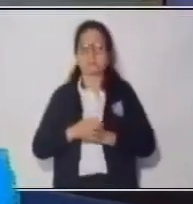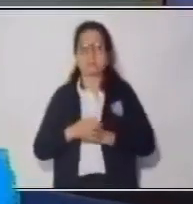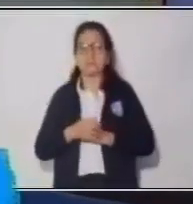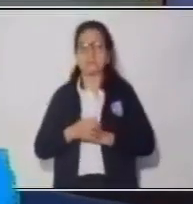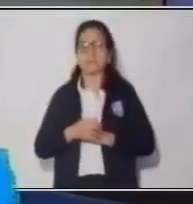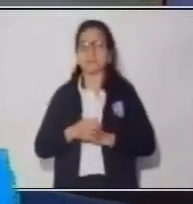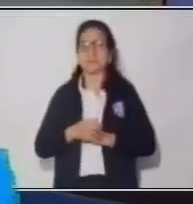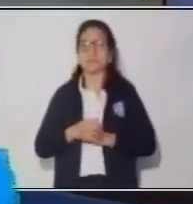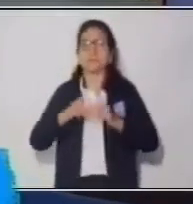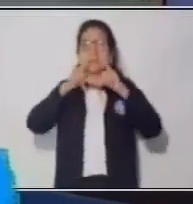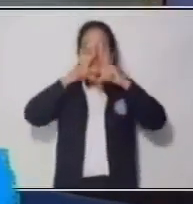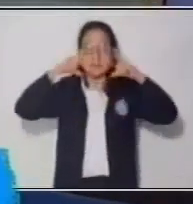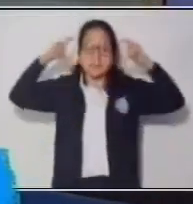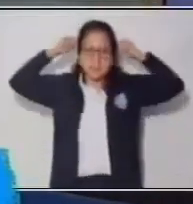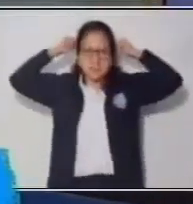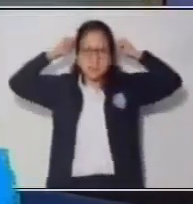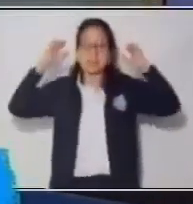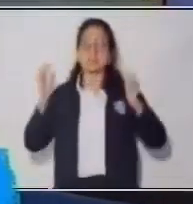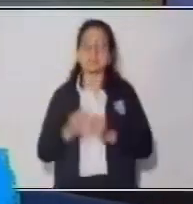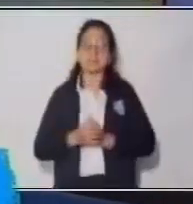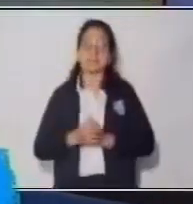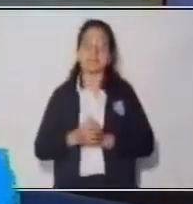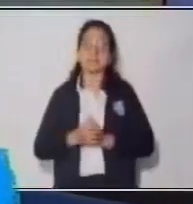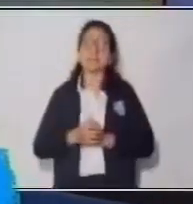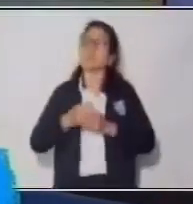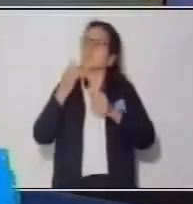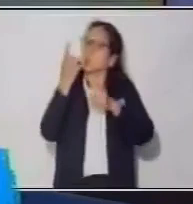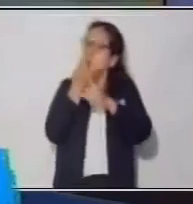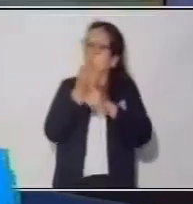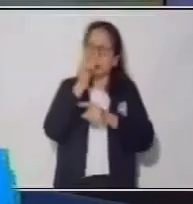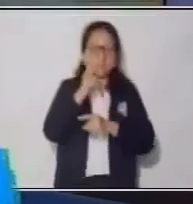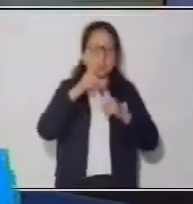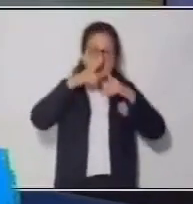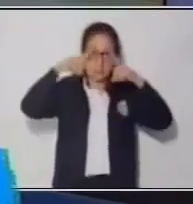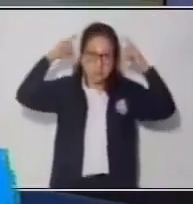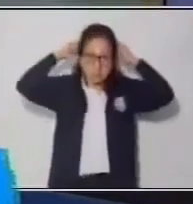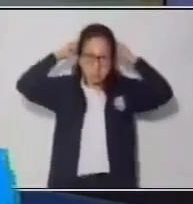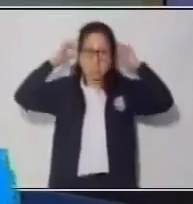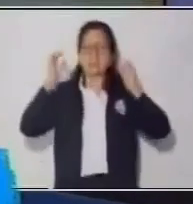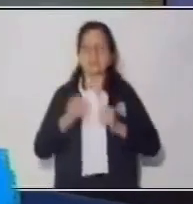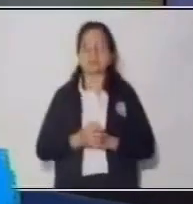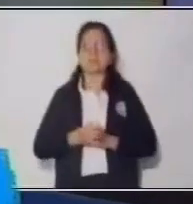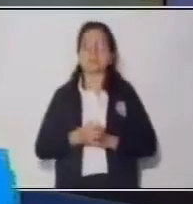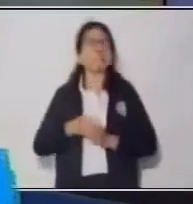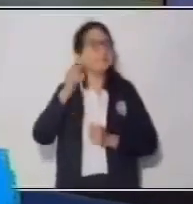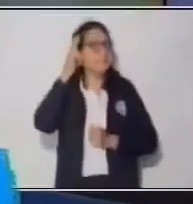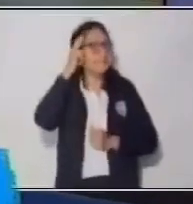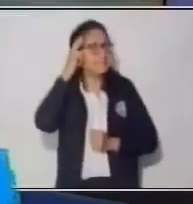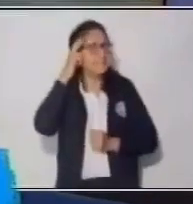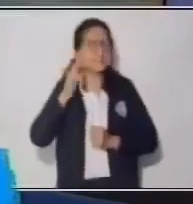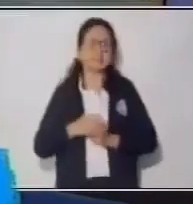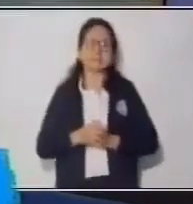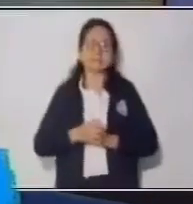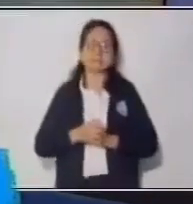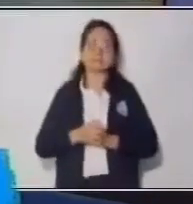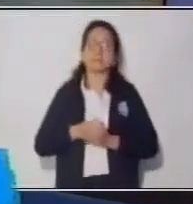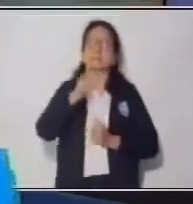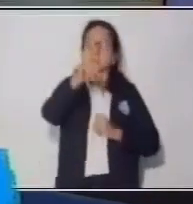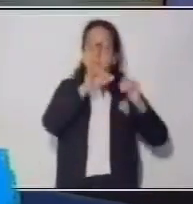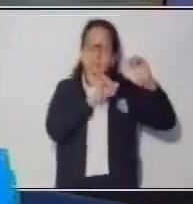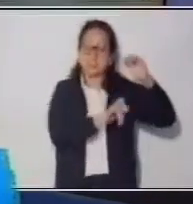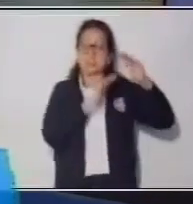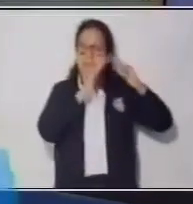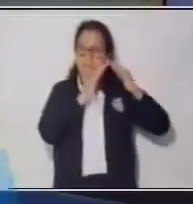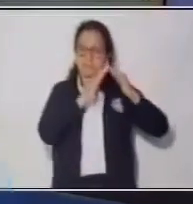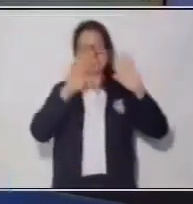tu mascarilla, utilízala y recuerda, quédate en casa.